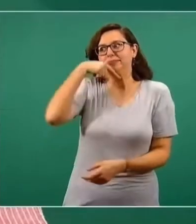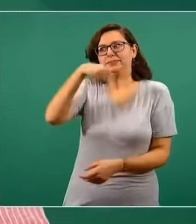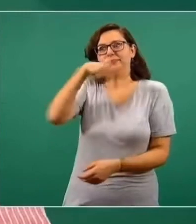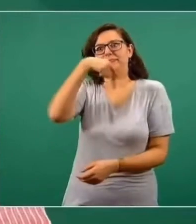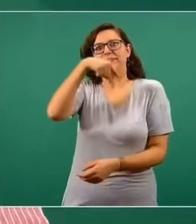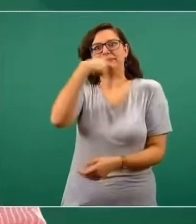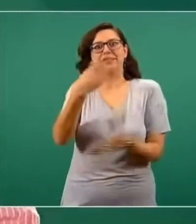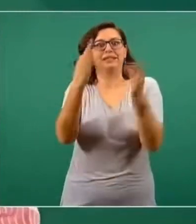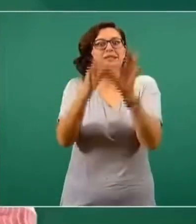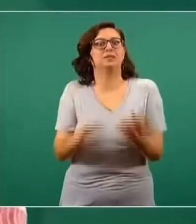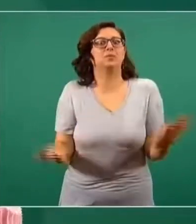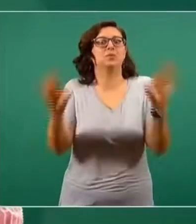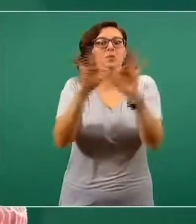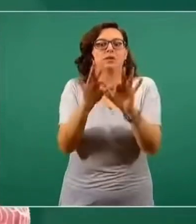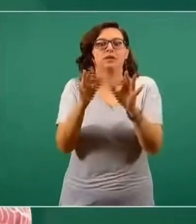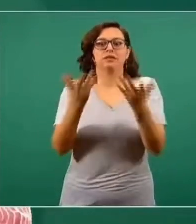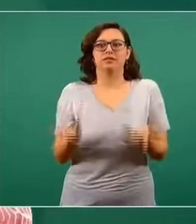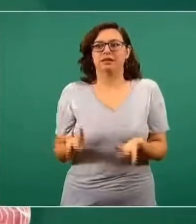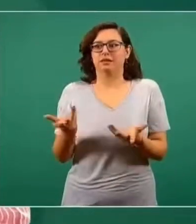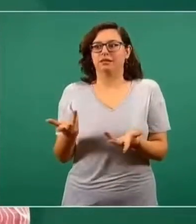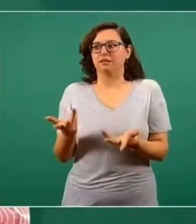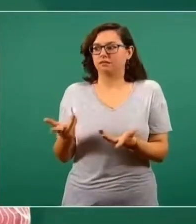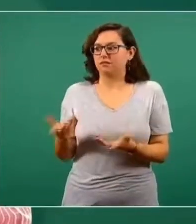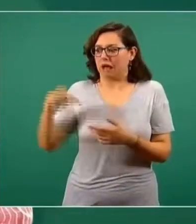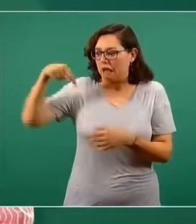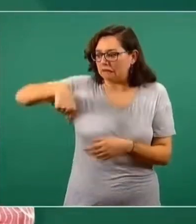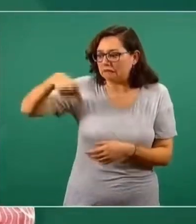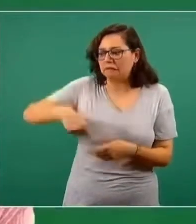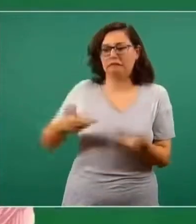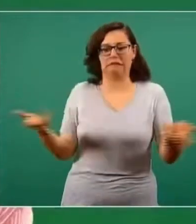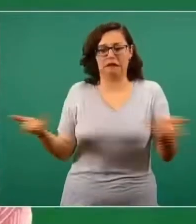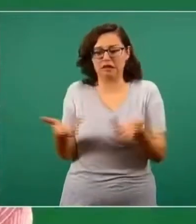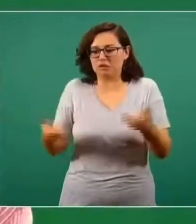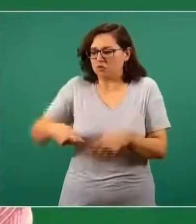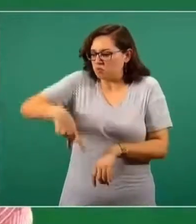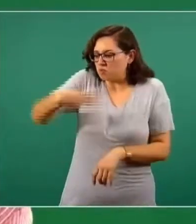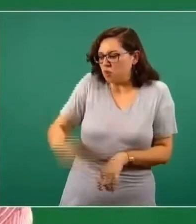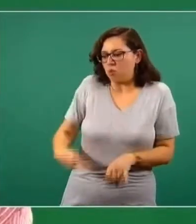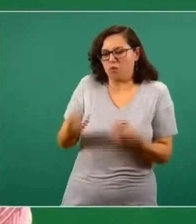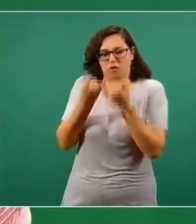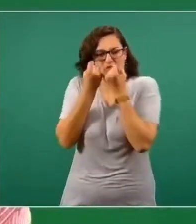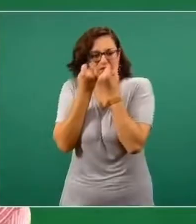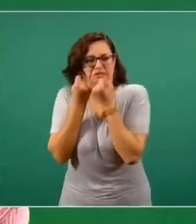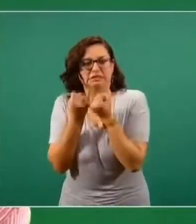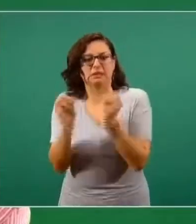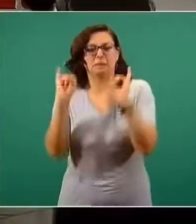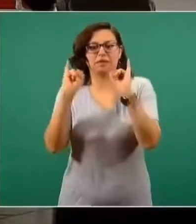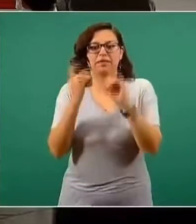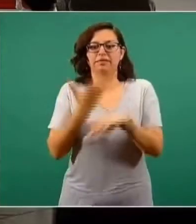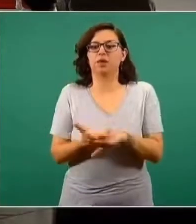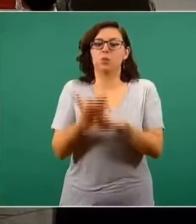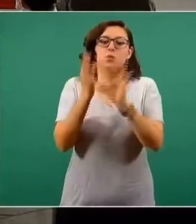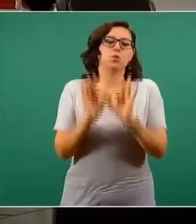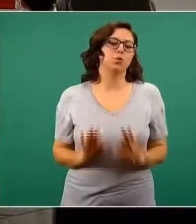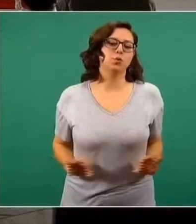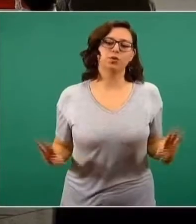importancia de tener soberanía tecnológica para tener nuestros propios insumos es un asunto literalmente